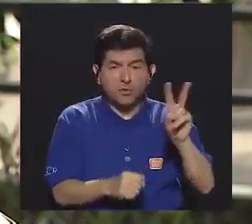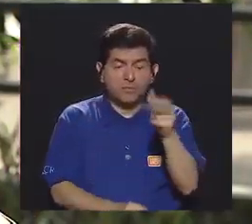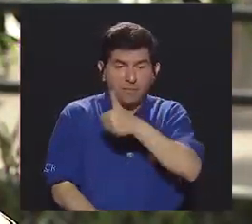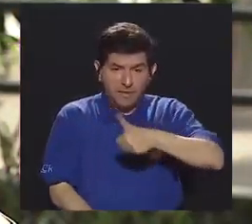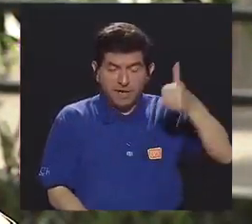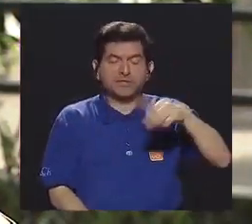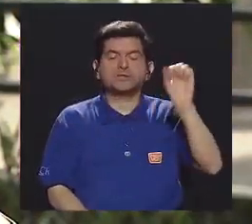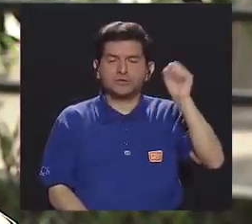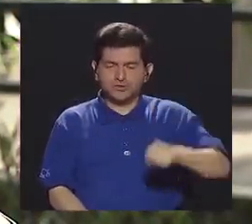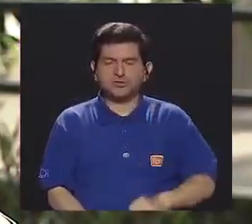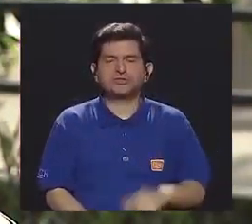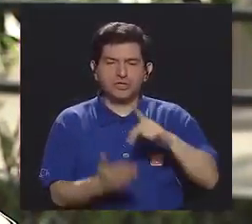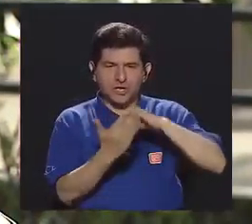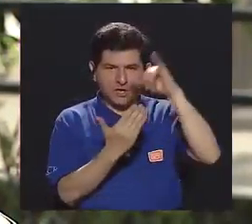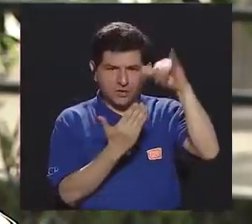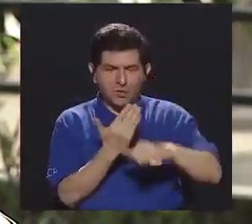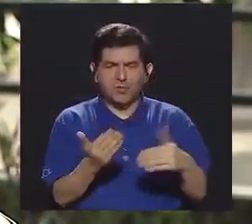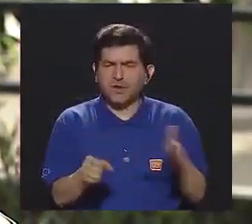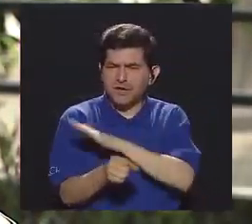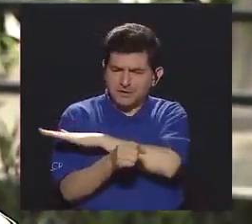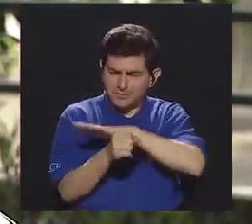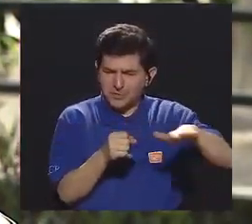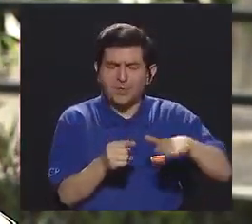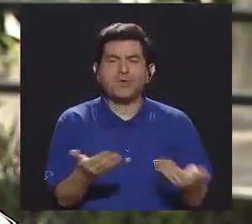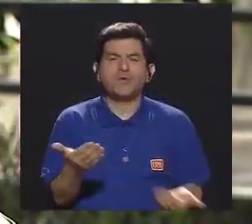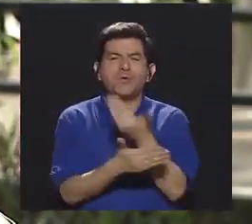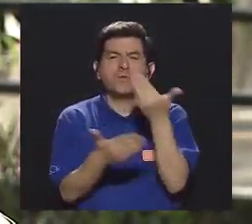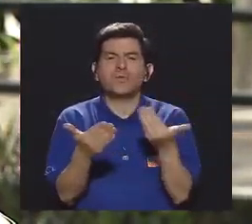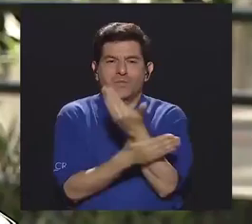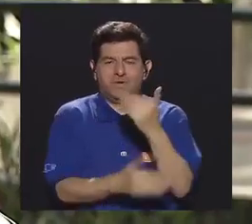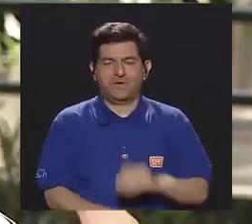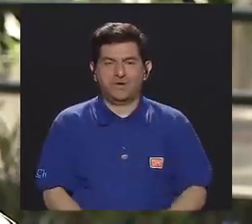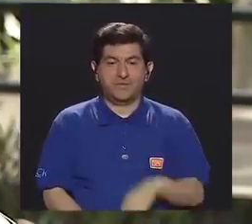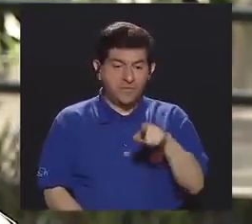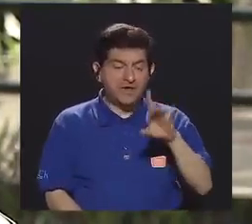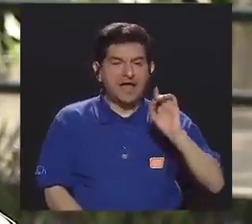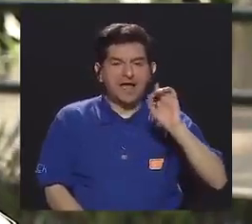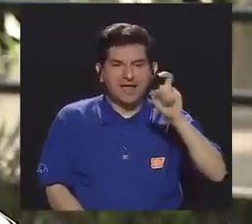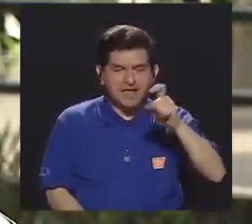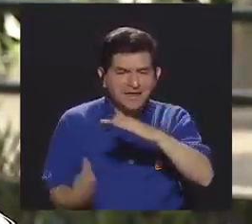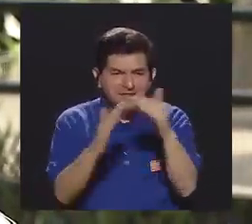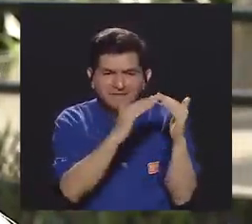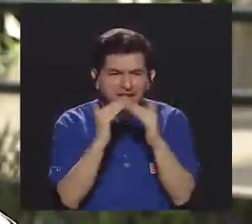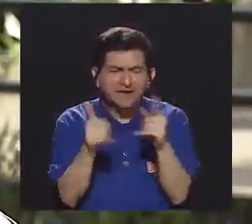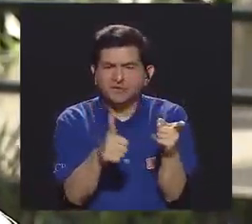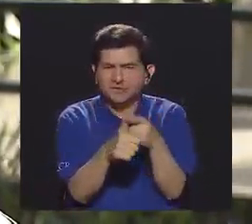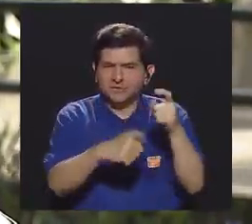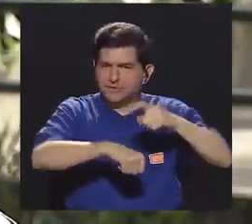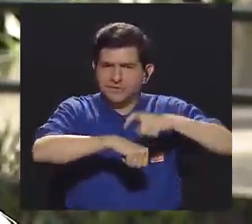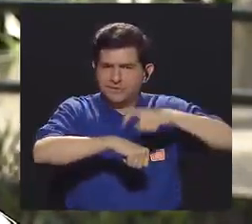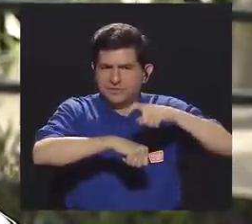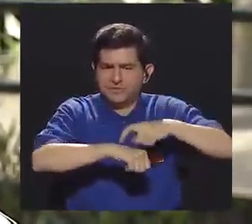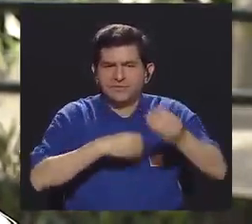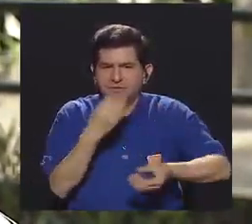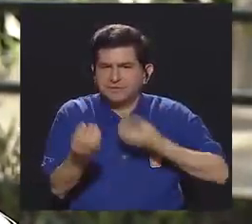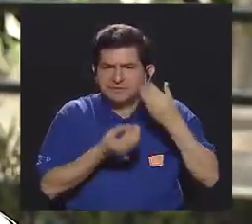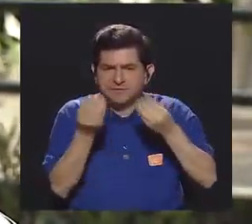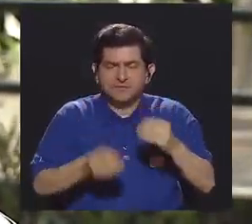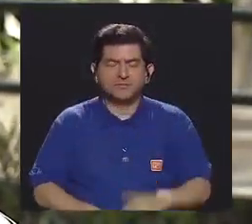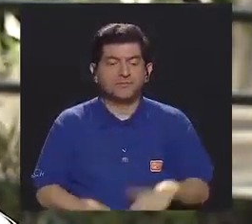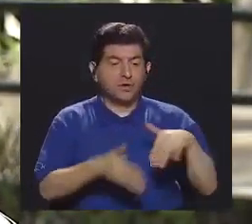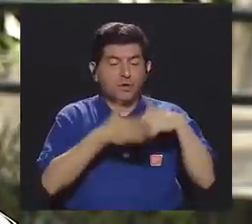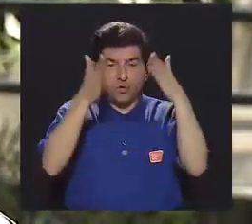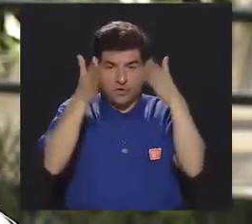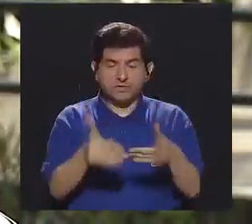de la Vicerrectoría. Exacto, se reformuló como un proyecto totalmente nuevo. Entonces ahí entramos a hacer el diagnóstico comunitario. Inicialmente lo que